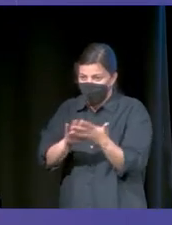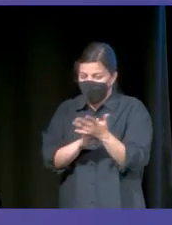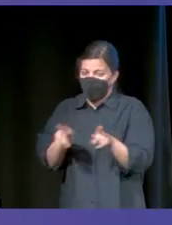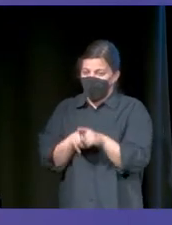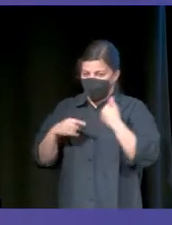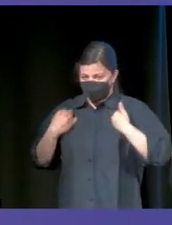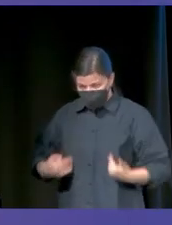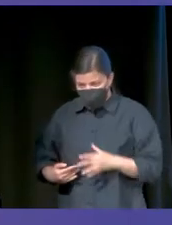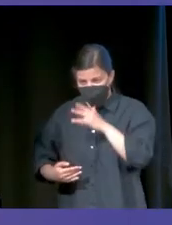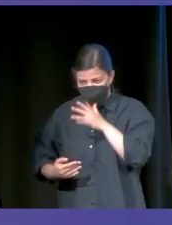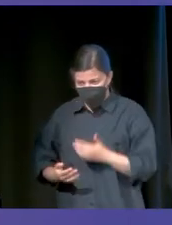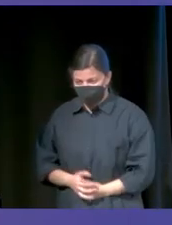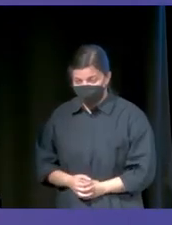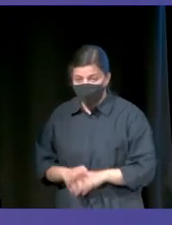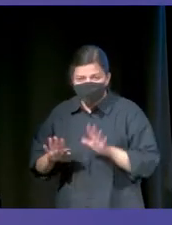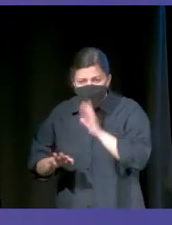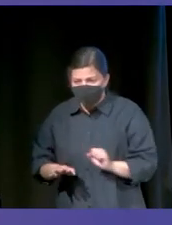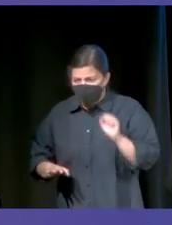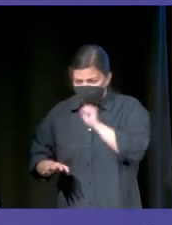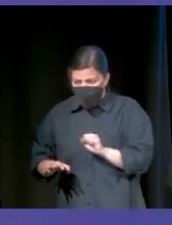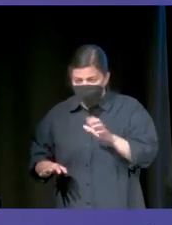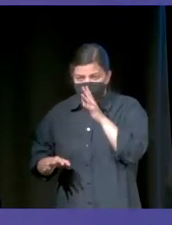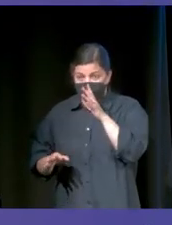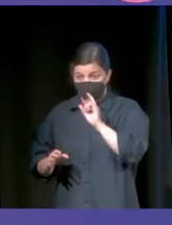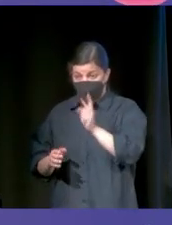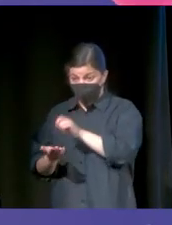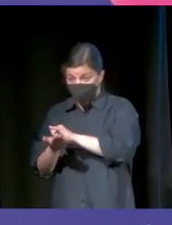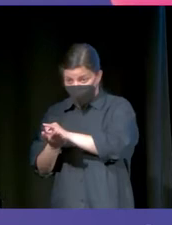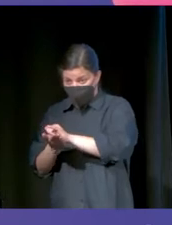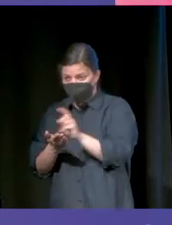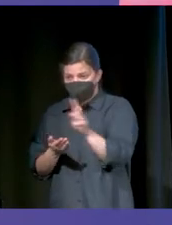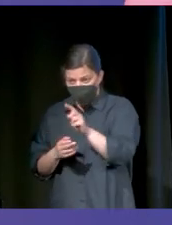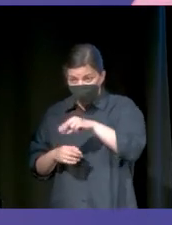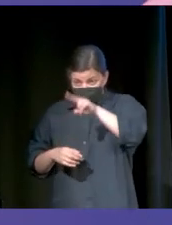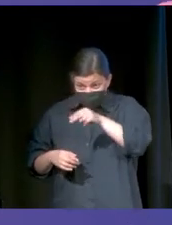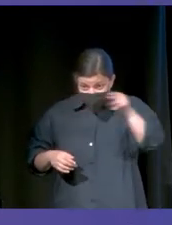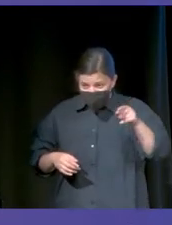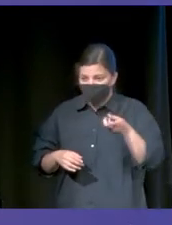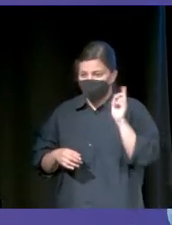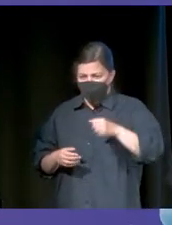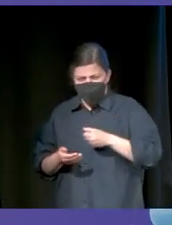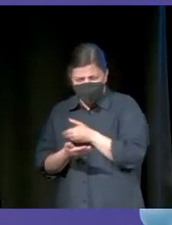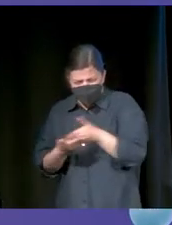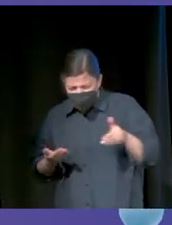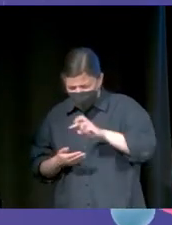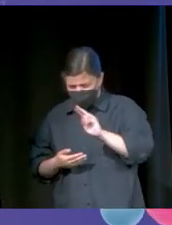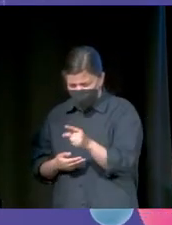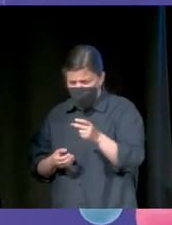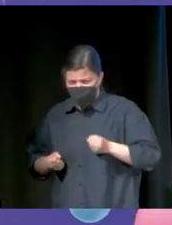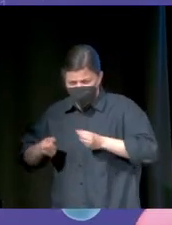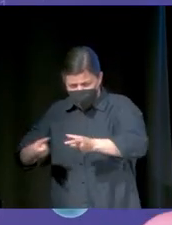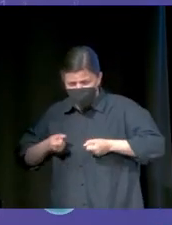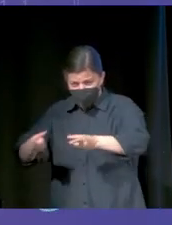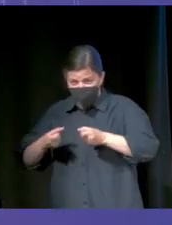yo ahora. Pero es maravilloso porque no solo WhatsApp, Netflix, que se gasta millones de euros en cada episodio de las series que vemos,